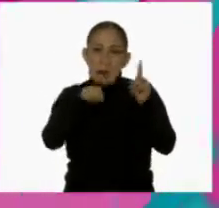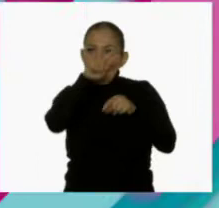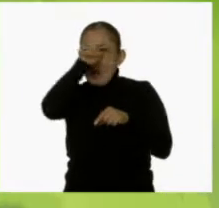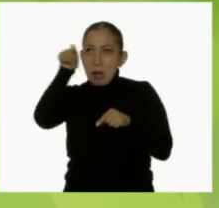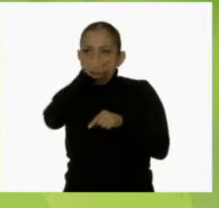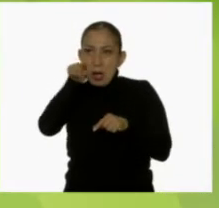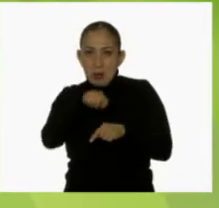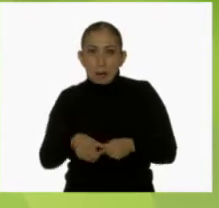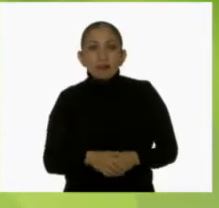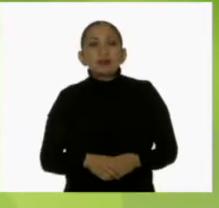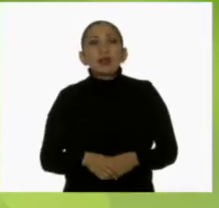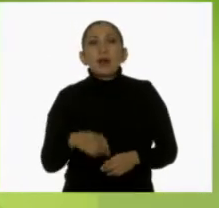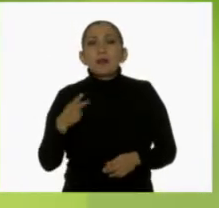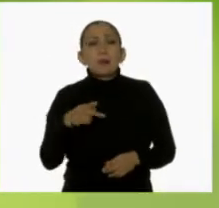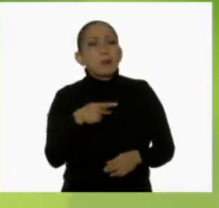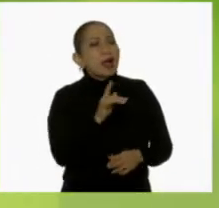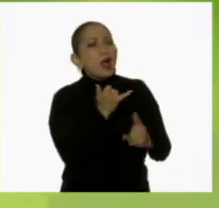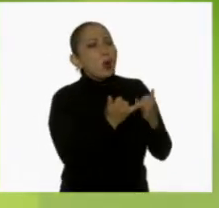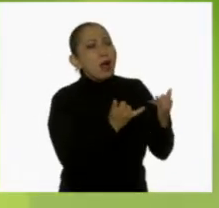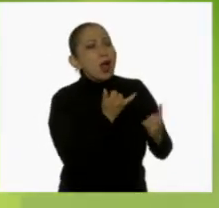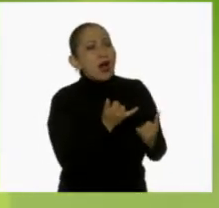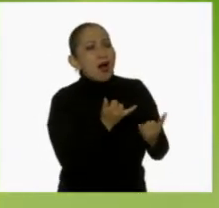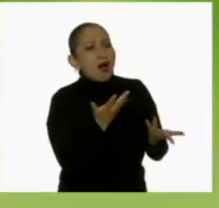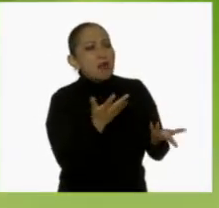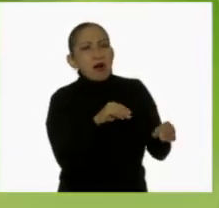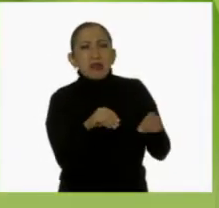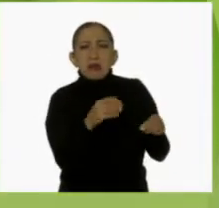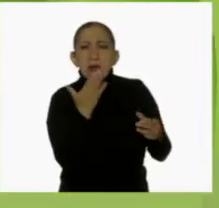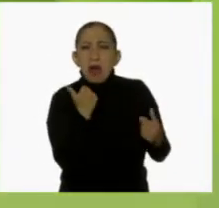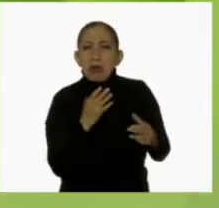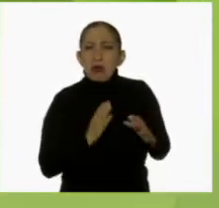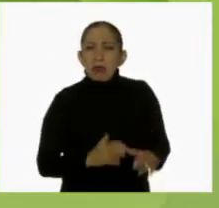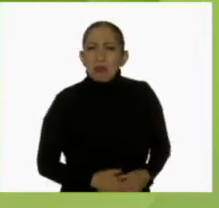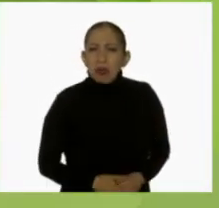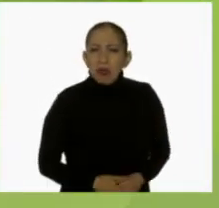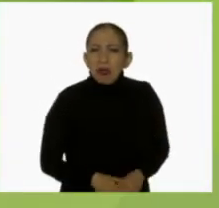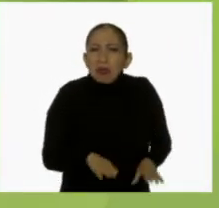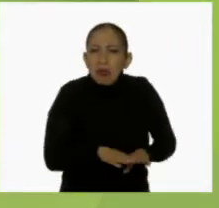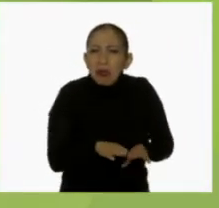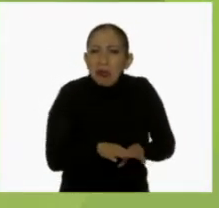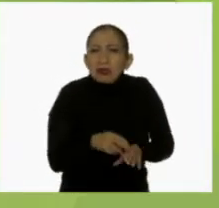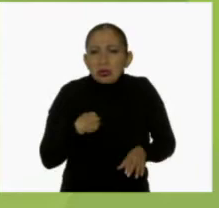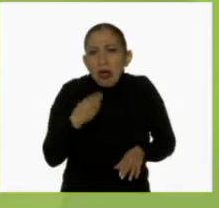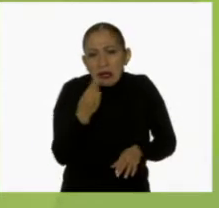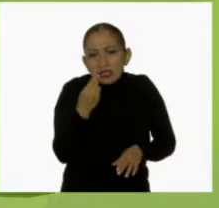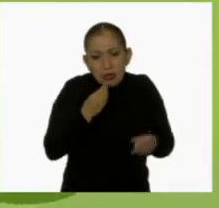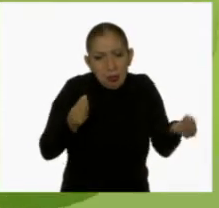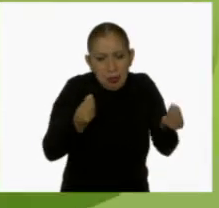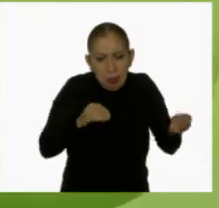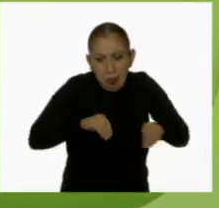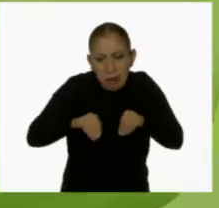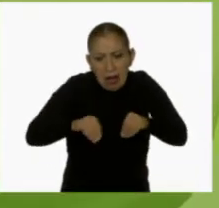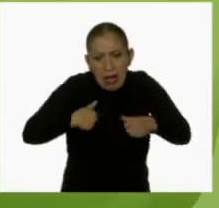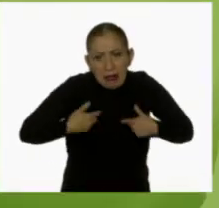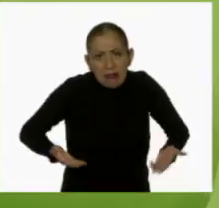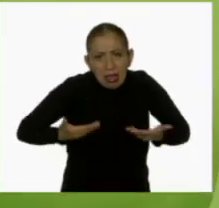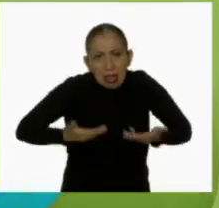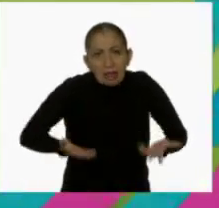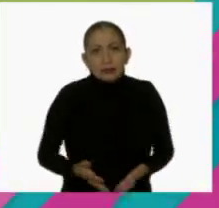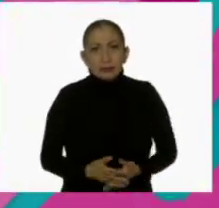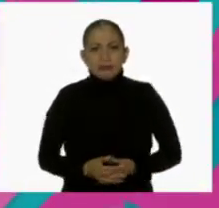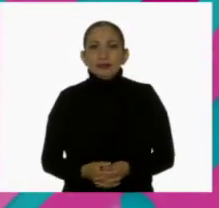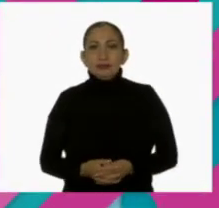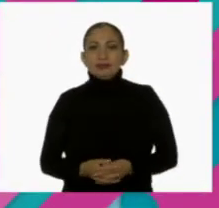Correcto, pero ese juego no tiene mucho movimiento del cuerpo y lo que necesito es algo para activarme, Maestro Gus.